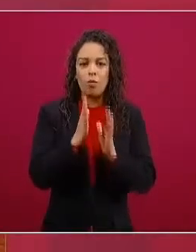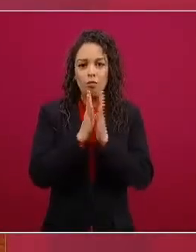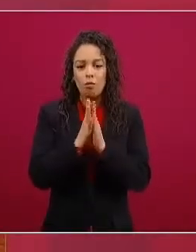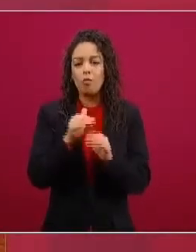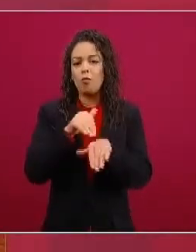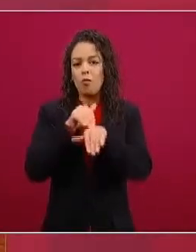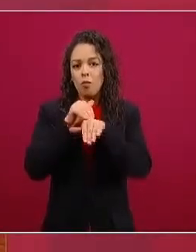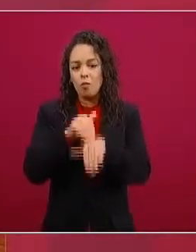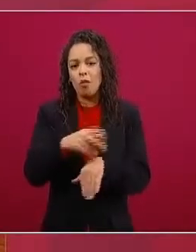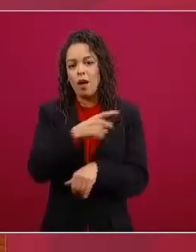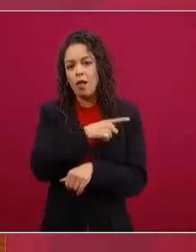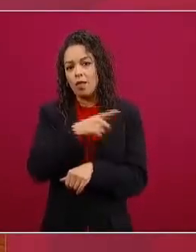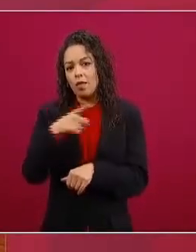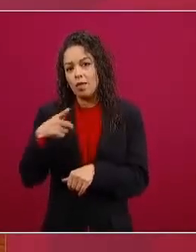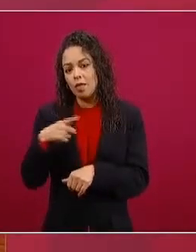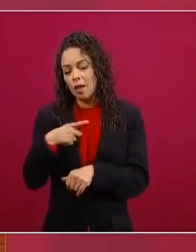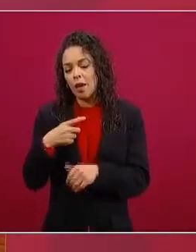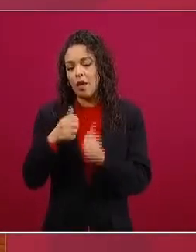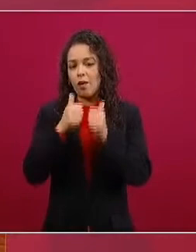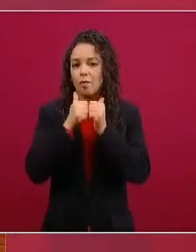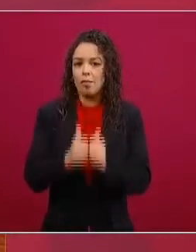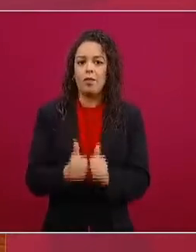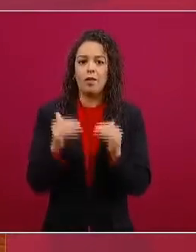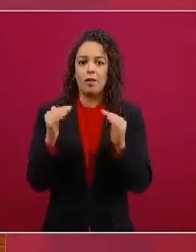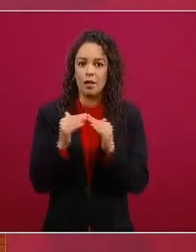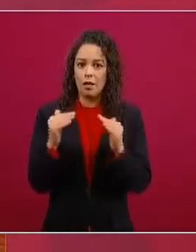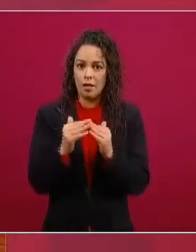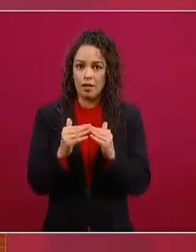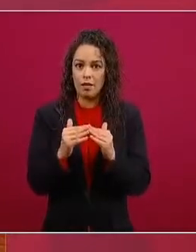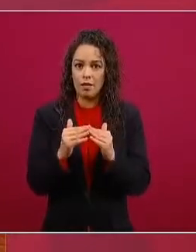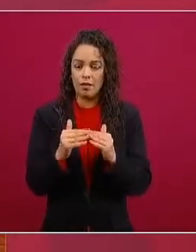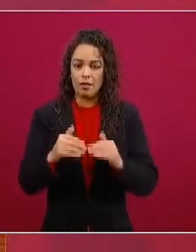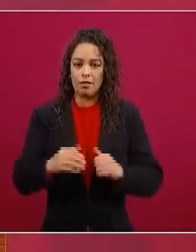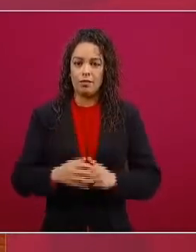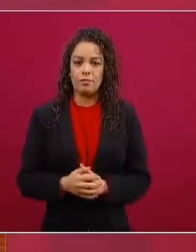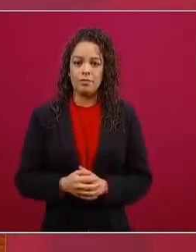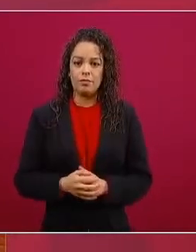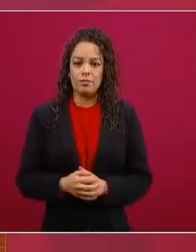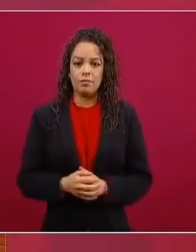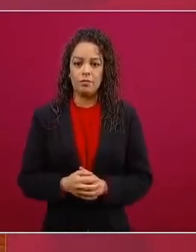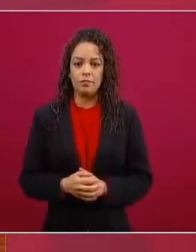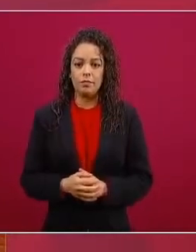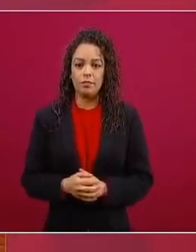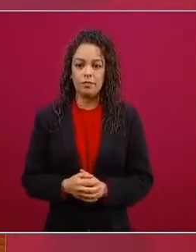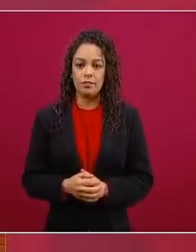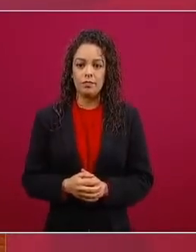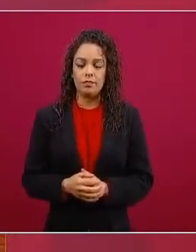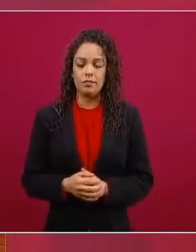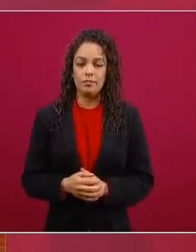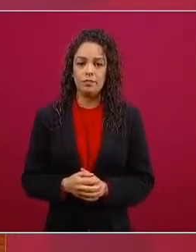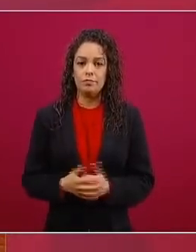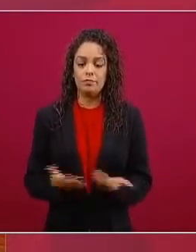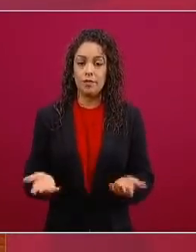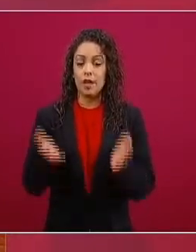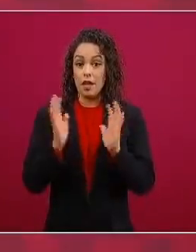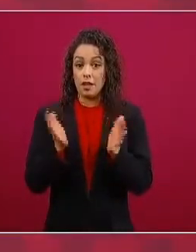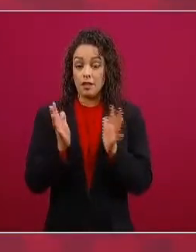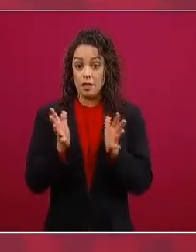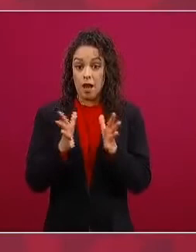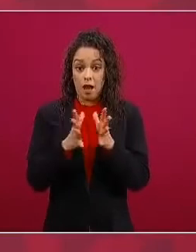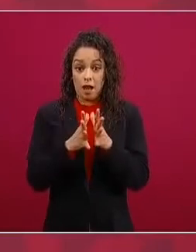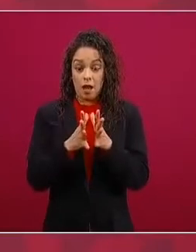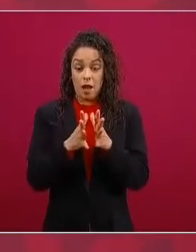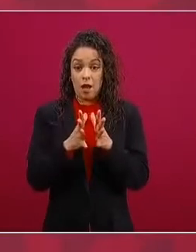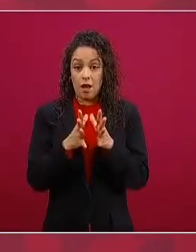porque si no se ha desbordado el problema de la epidemia ha sido